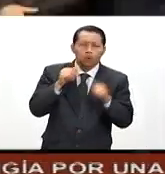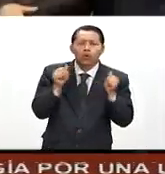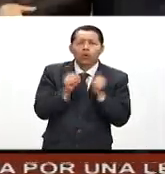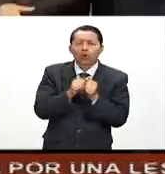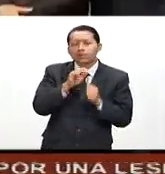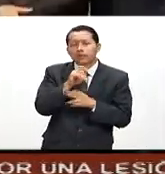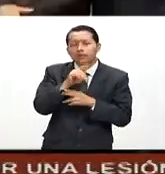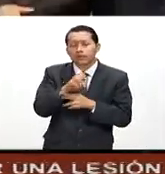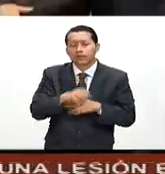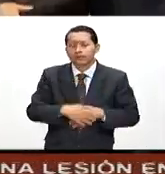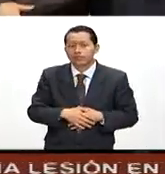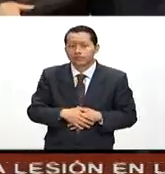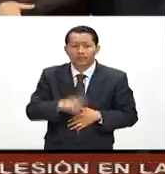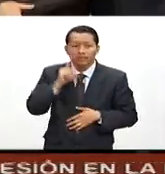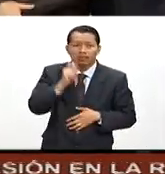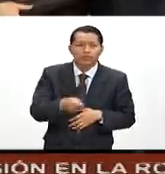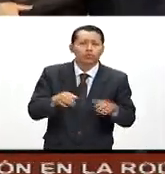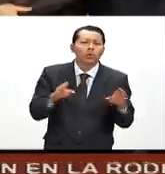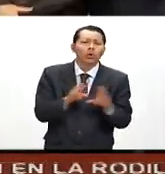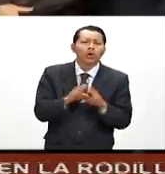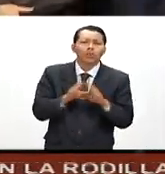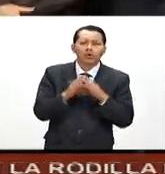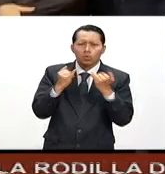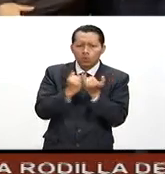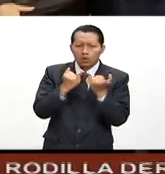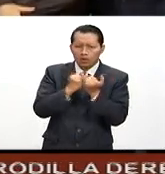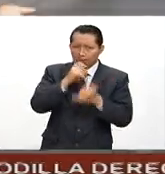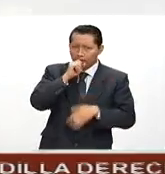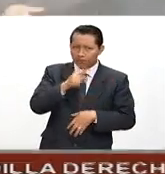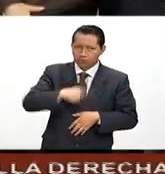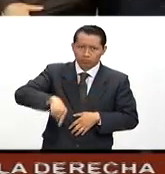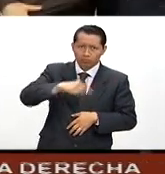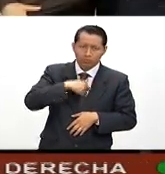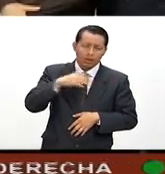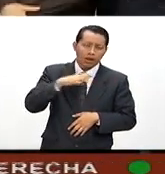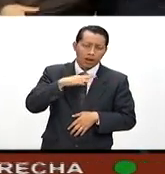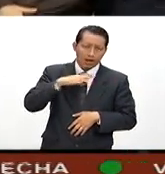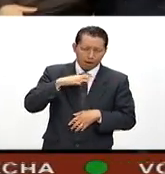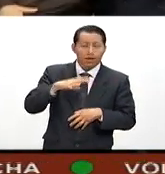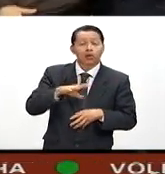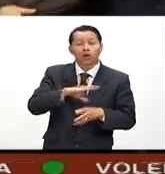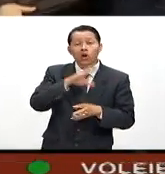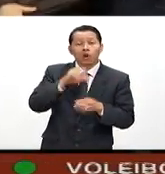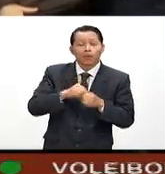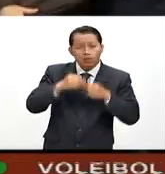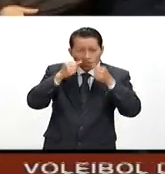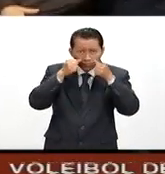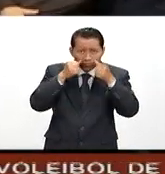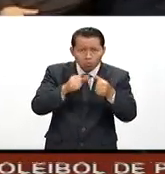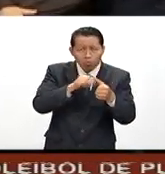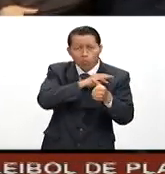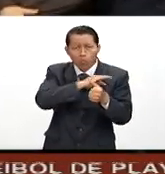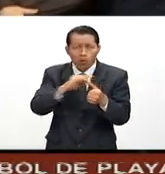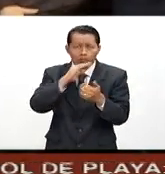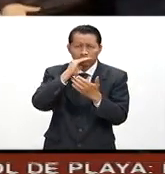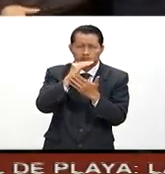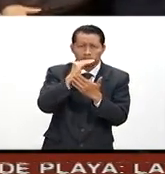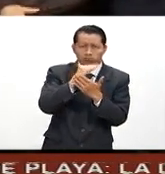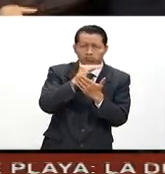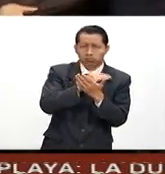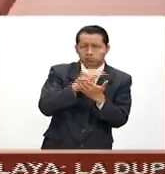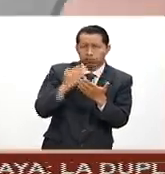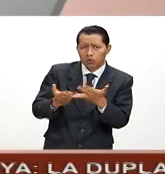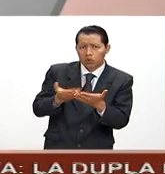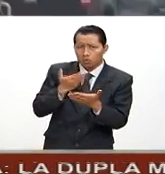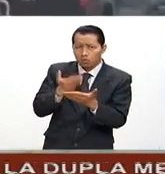Para que sea a través de nuestros legisladores que se pueda dar cauce institucional a sus